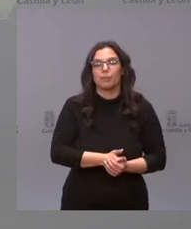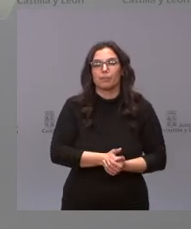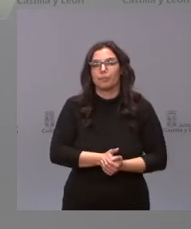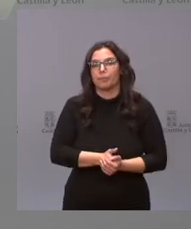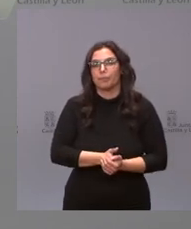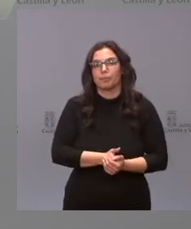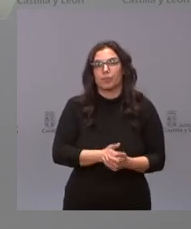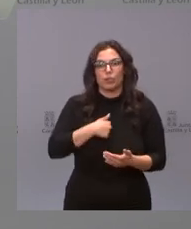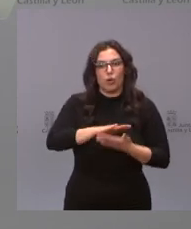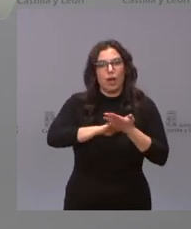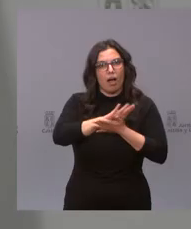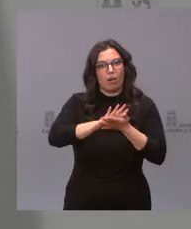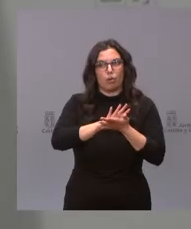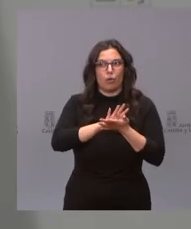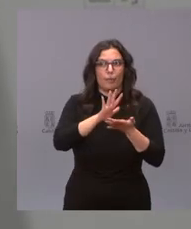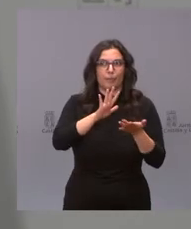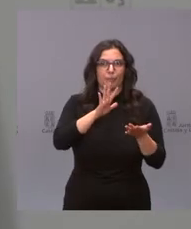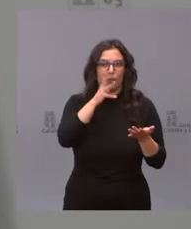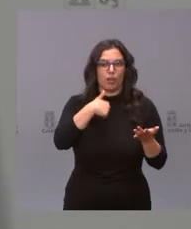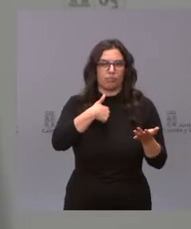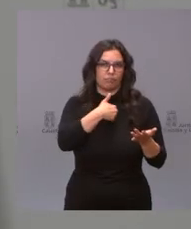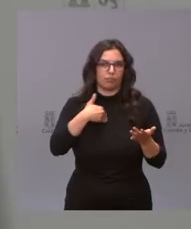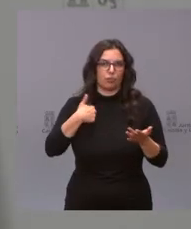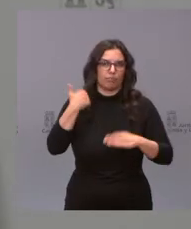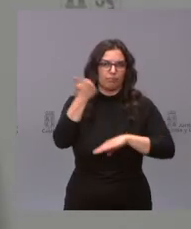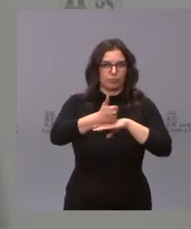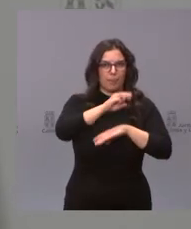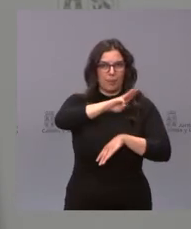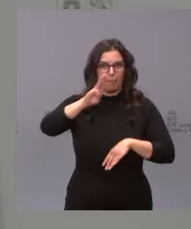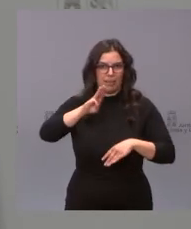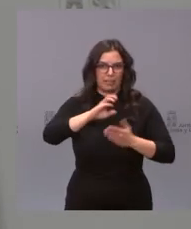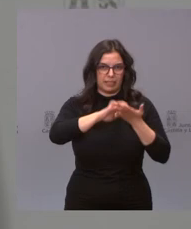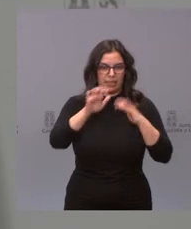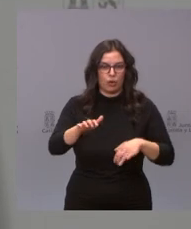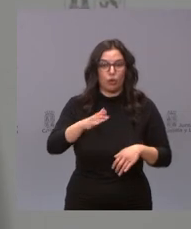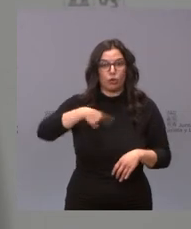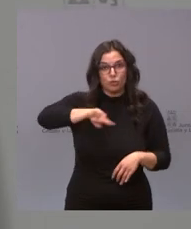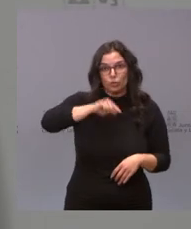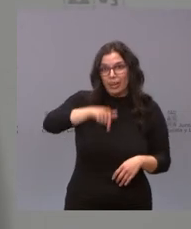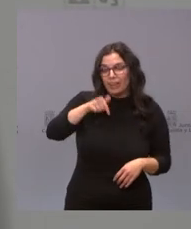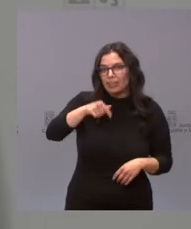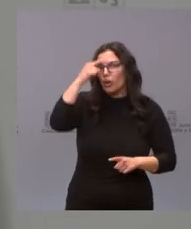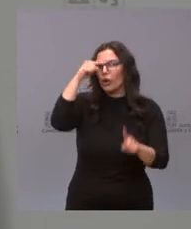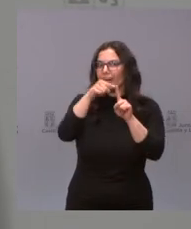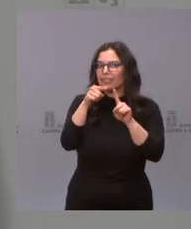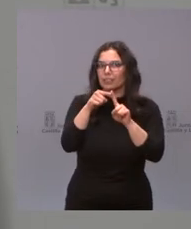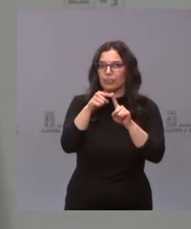y hablo como dirigente del Partido Popular en Castilla y León nuestro objetivo es a